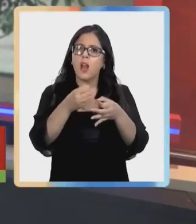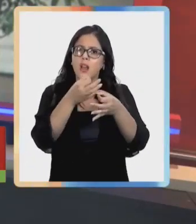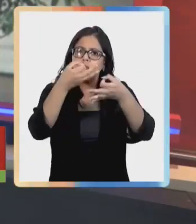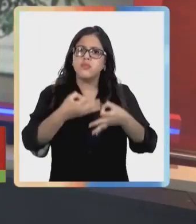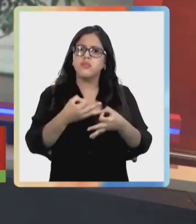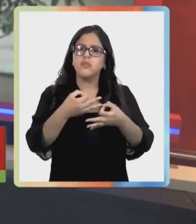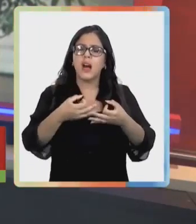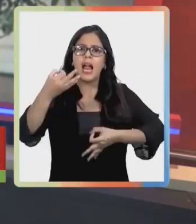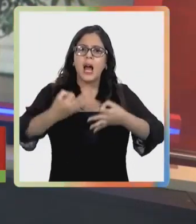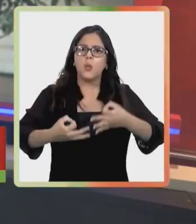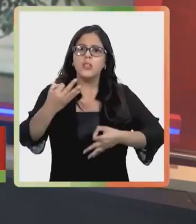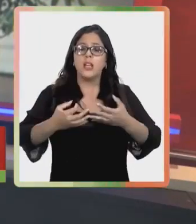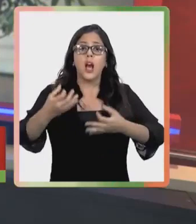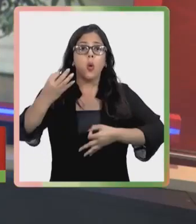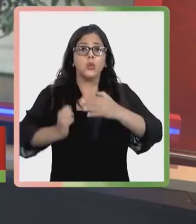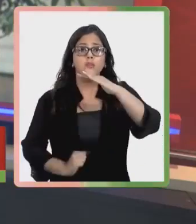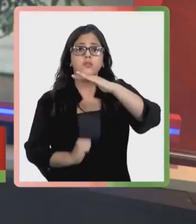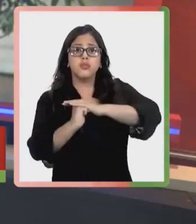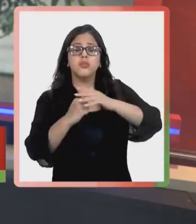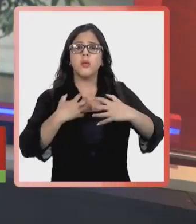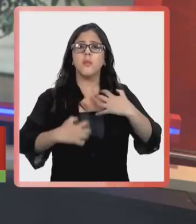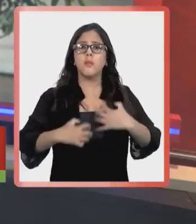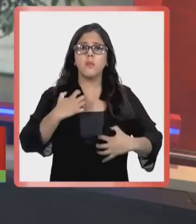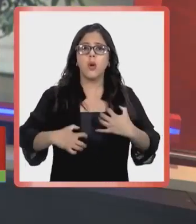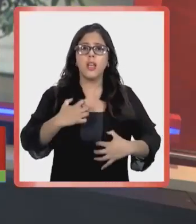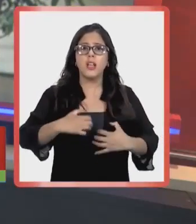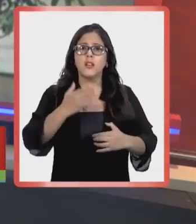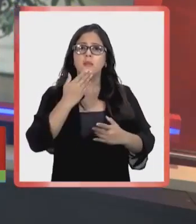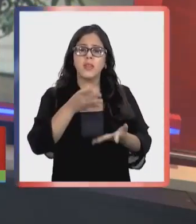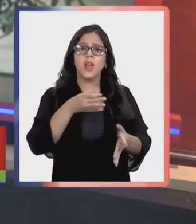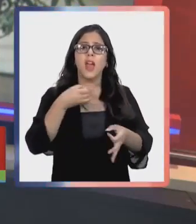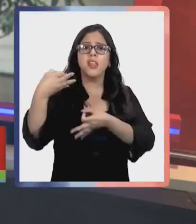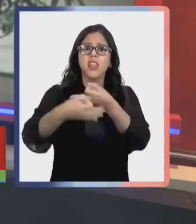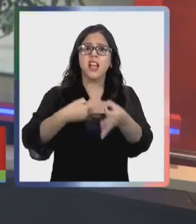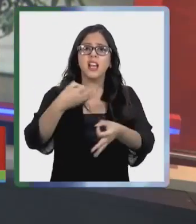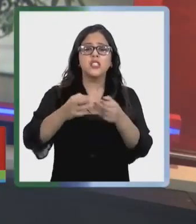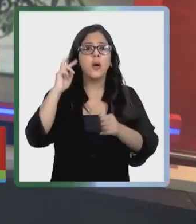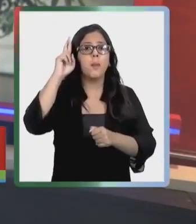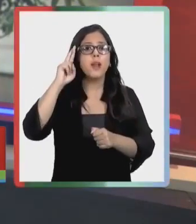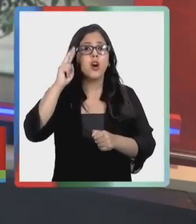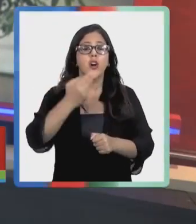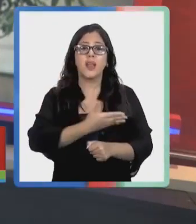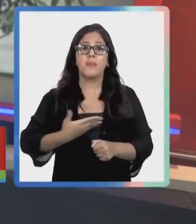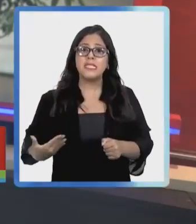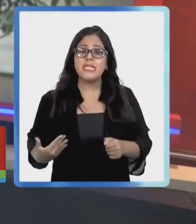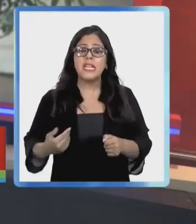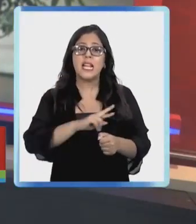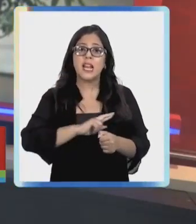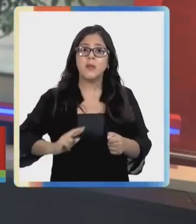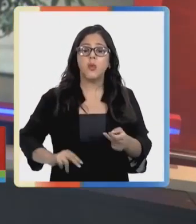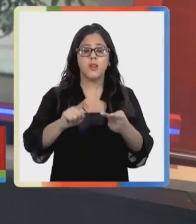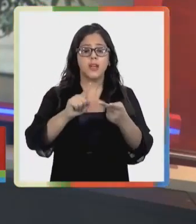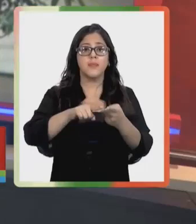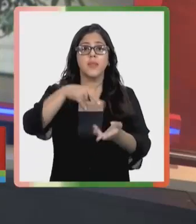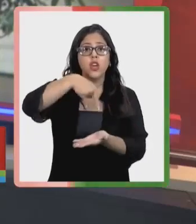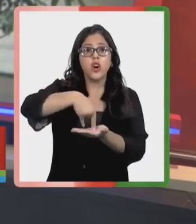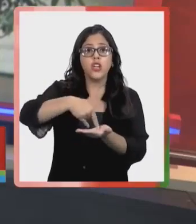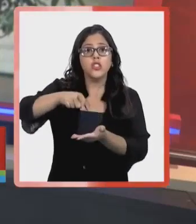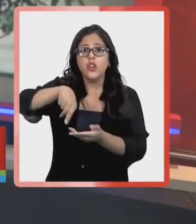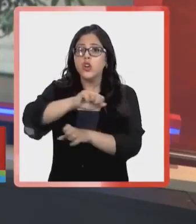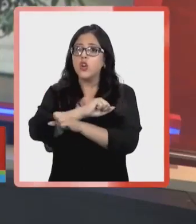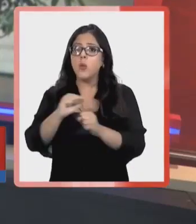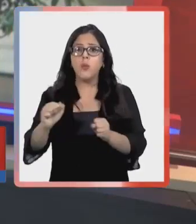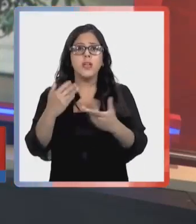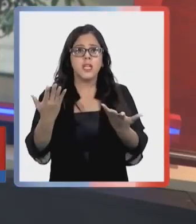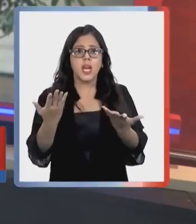altura de la justicia. La Corte Suprema reaccionó con molestia y emitió una declaración para recordar que ni el presidente de la República ni el